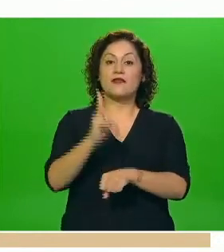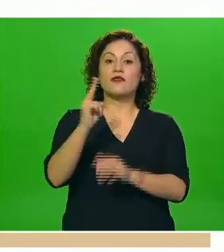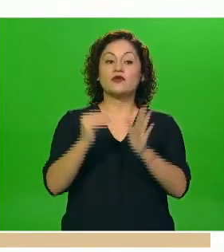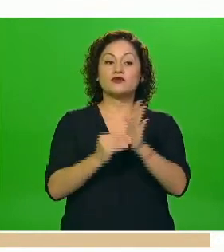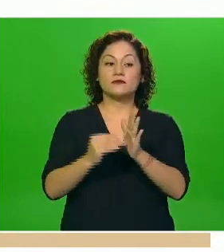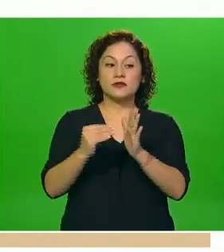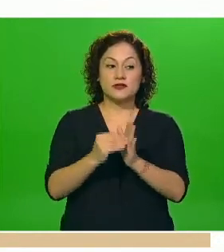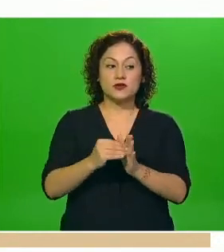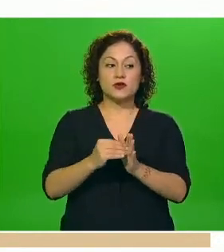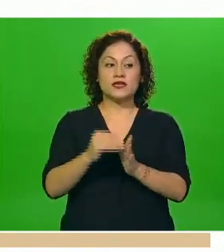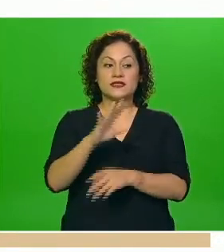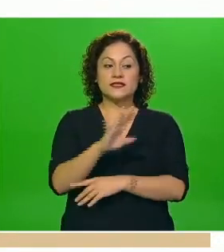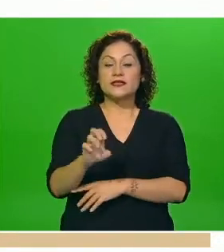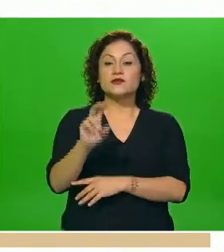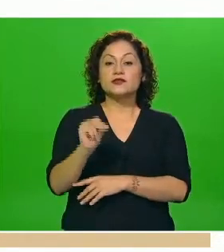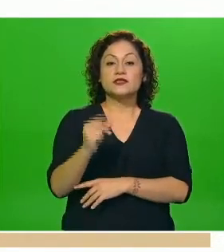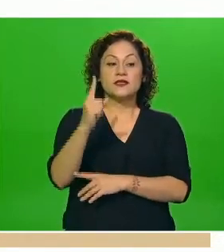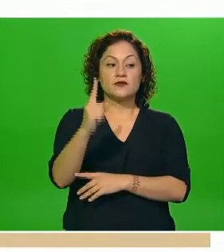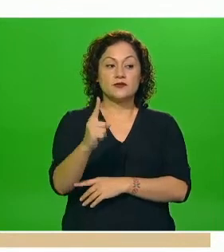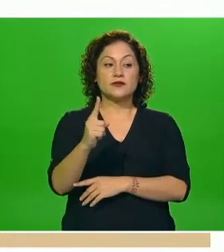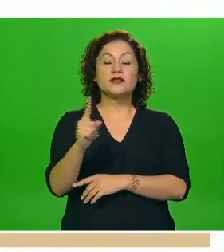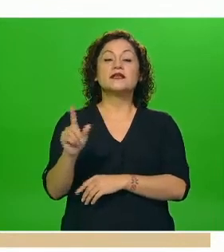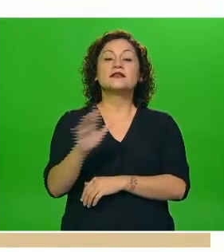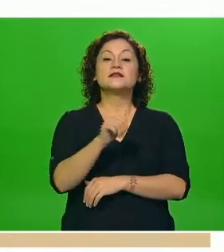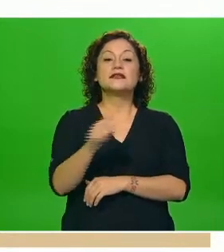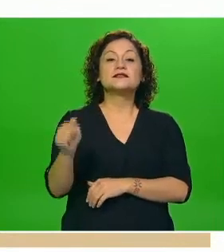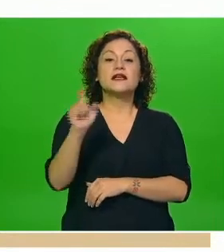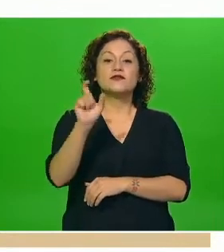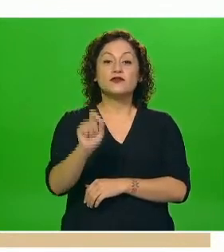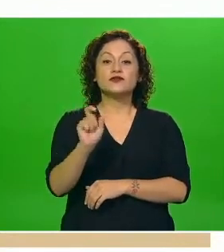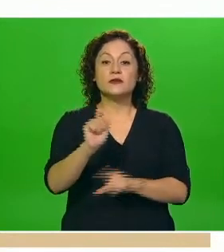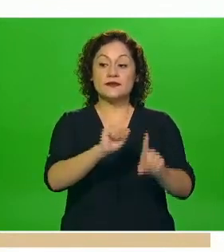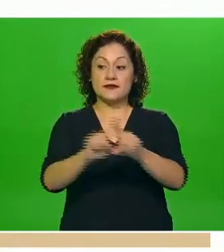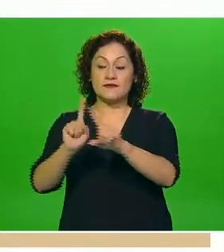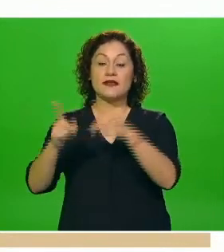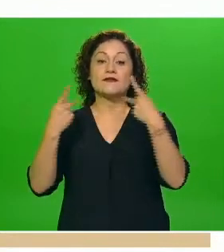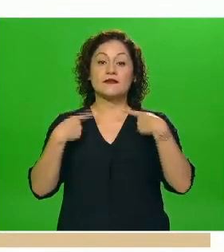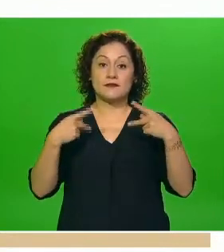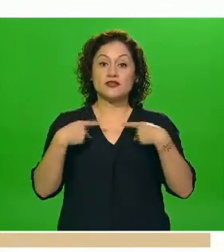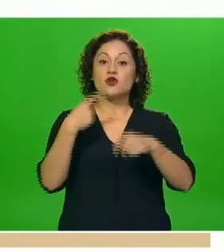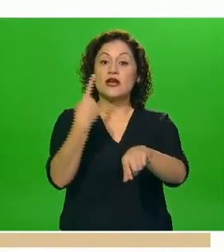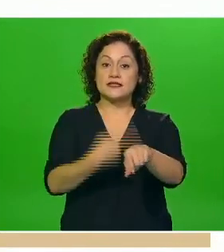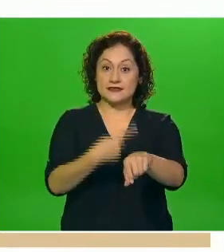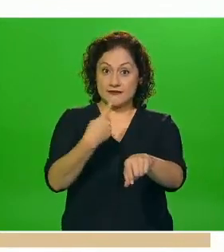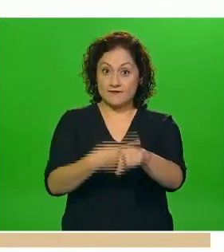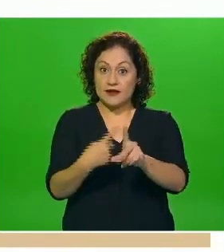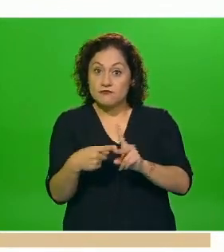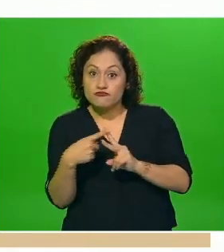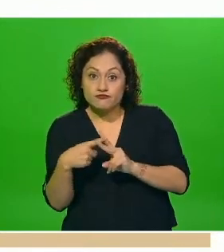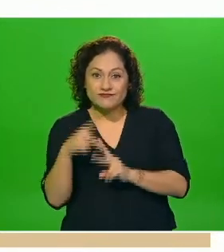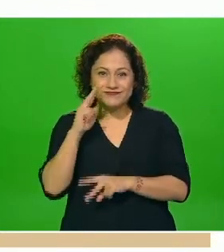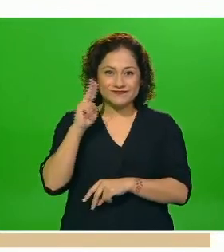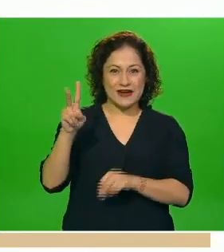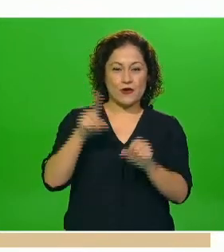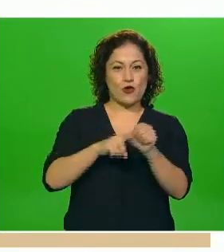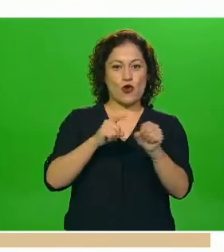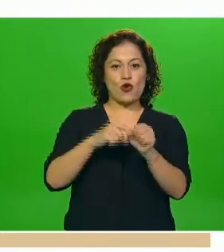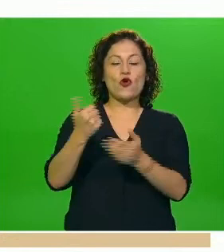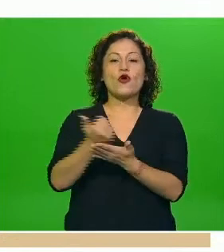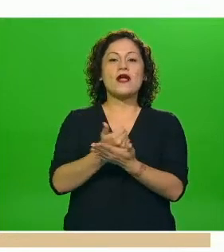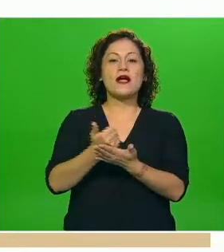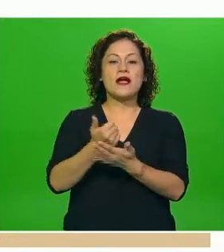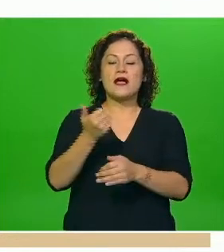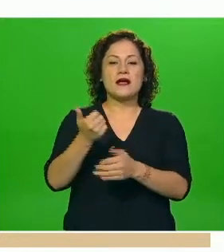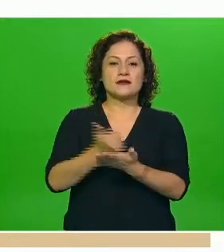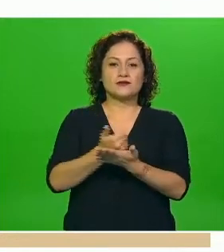ochenta y un mil seiscientos veinte casos estimados eso lo pueden ver en la línea azul y pueden ver